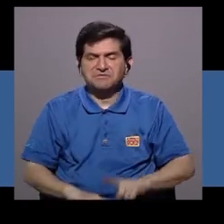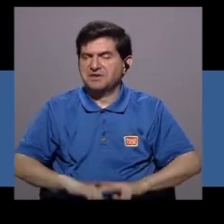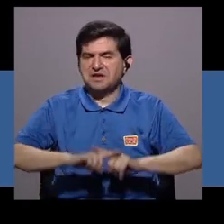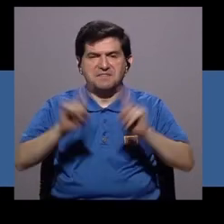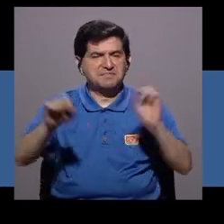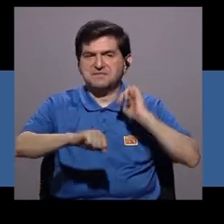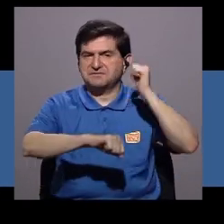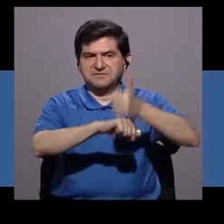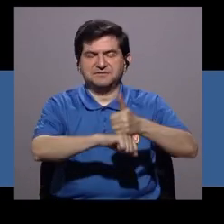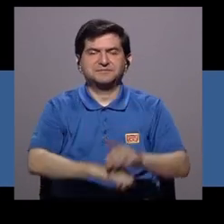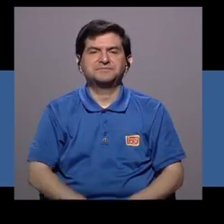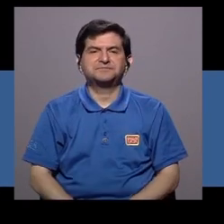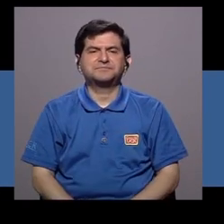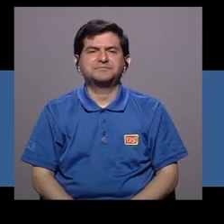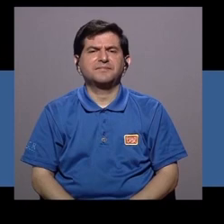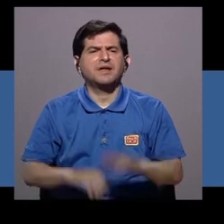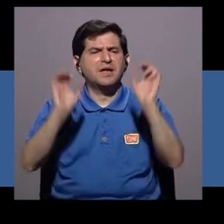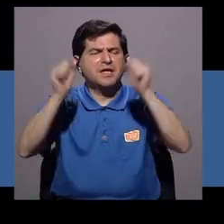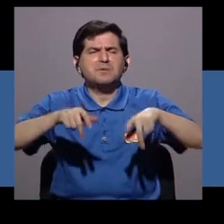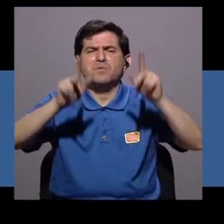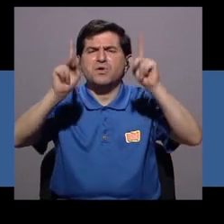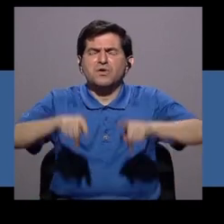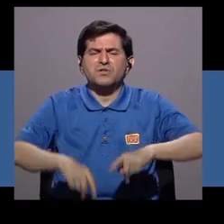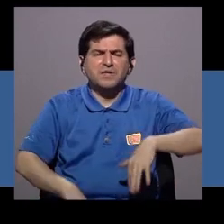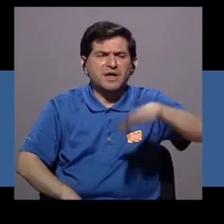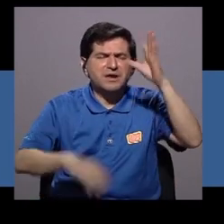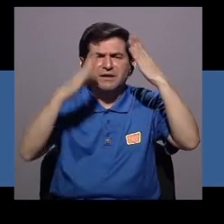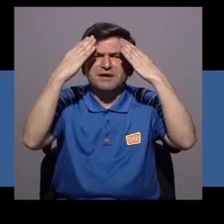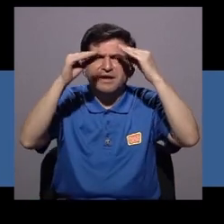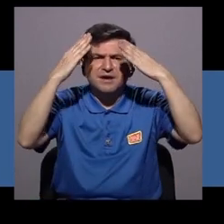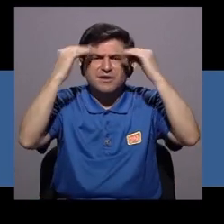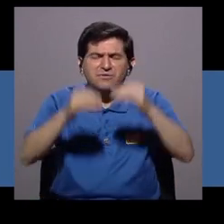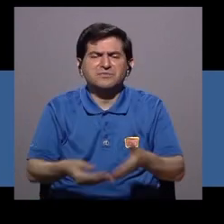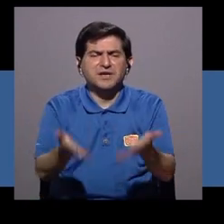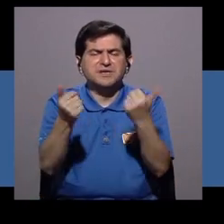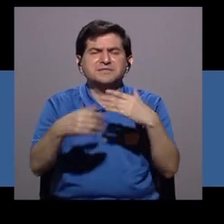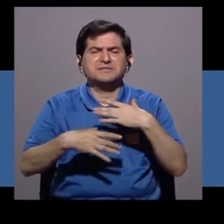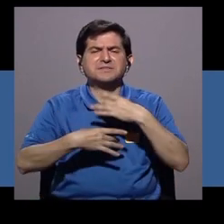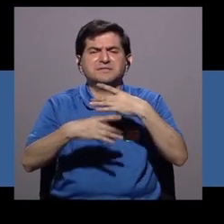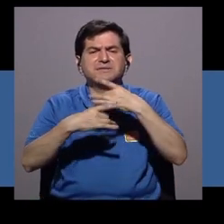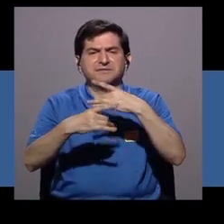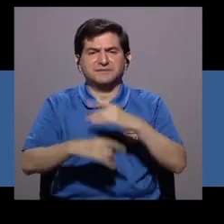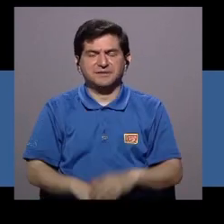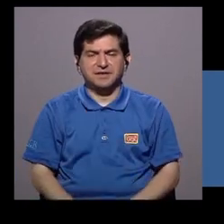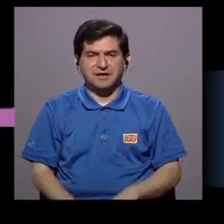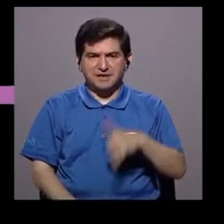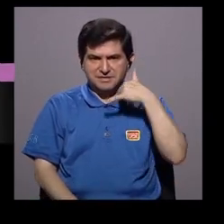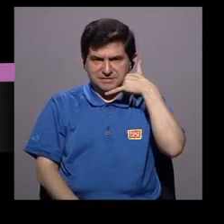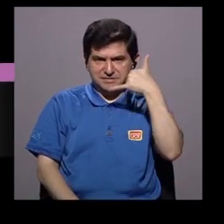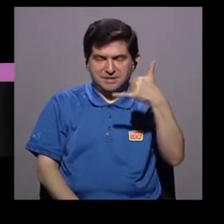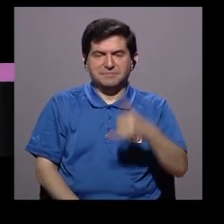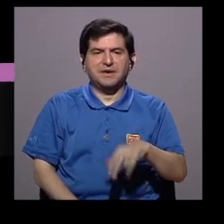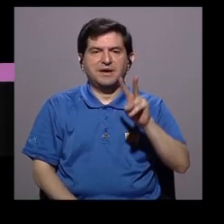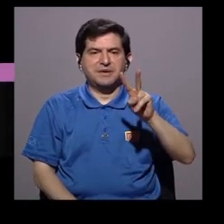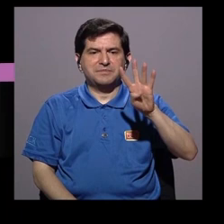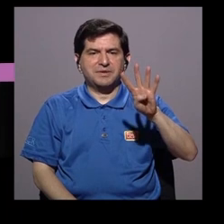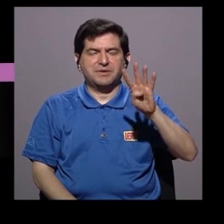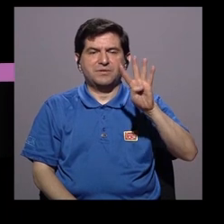¿Dónde pueden las personas obtener un poco más de información si están interesadas? Pueden llamarnos al 2445